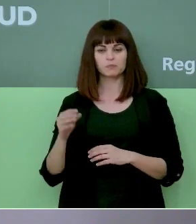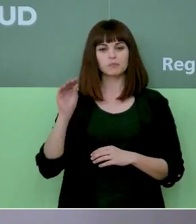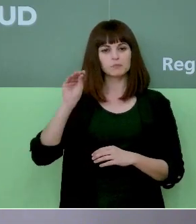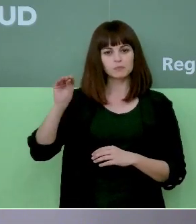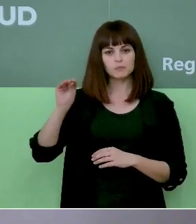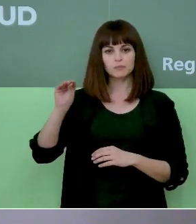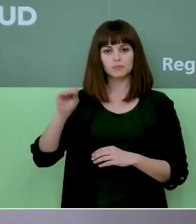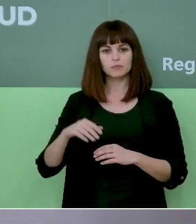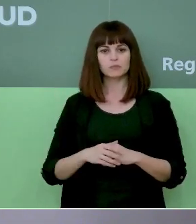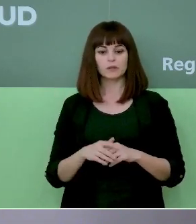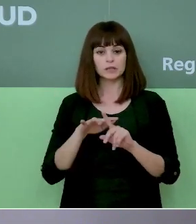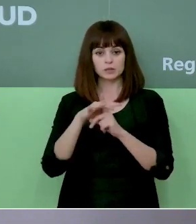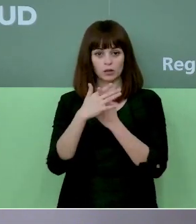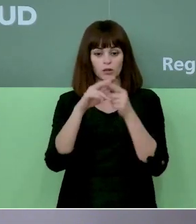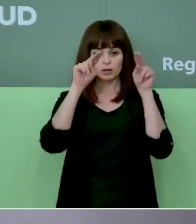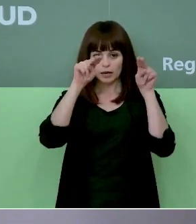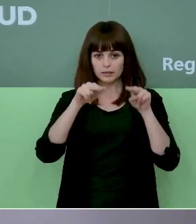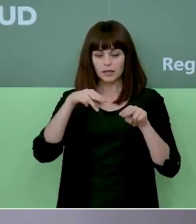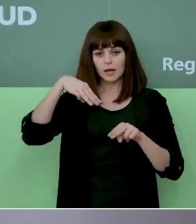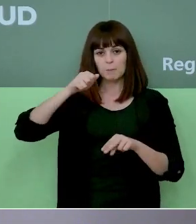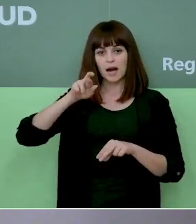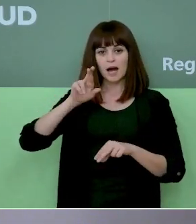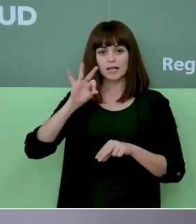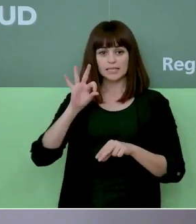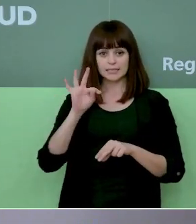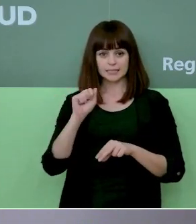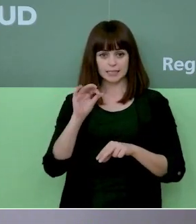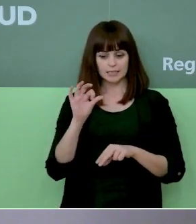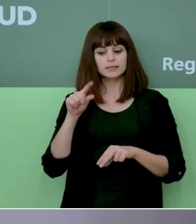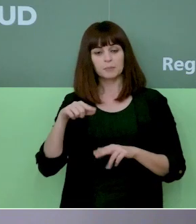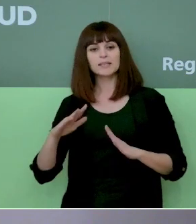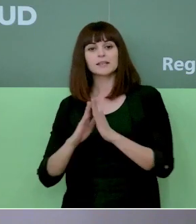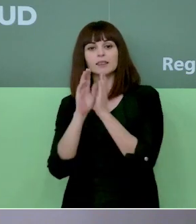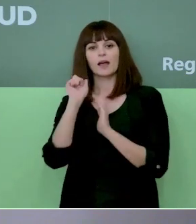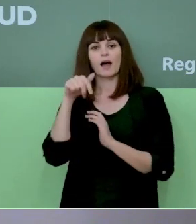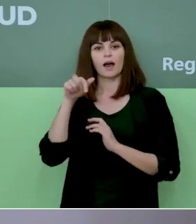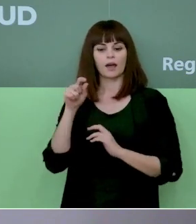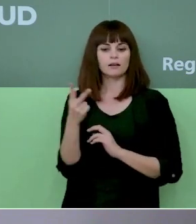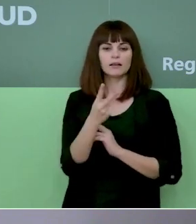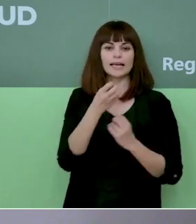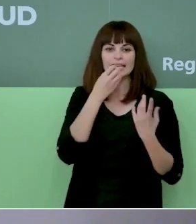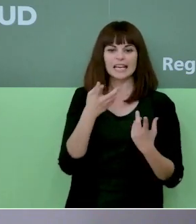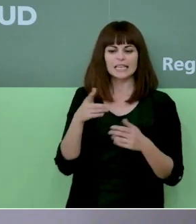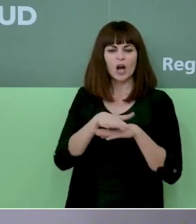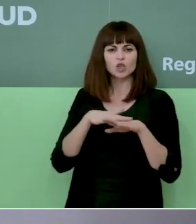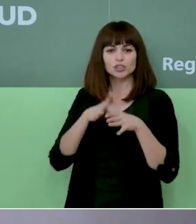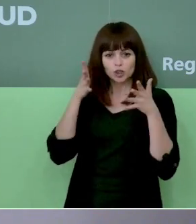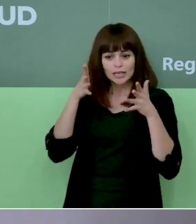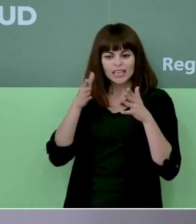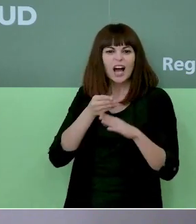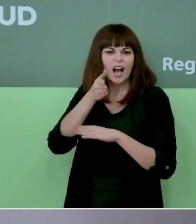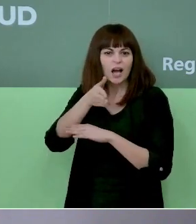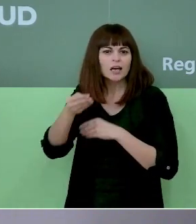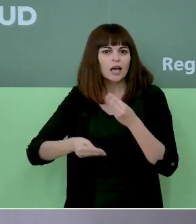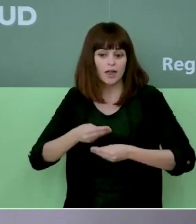si se podía concretar la situación en las residencias maristas y Santa Ana de Cartagena y cómo está actuando la consejería allí ya que se han